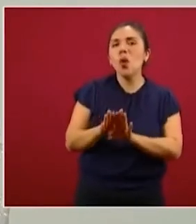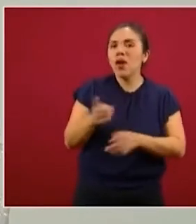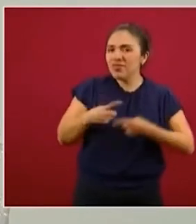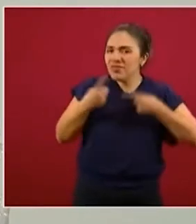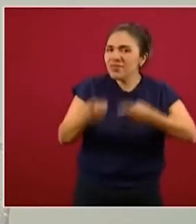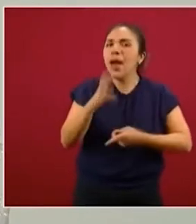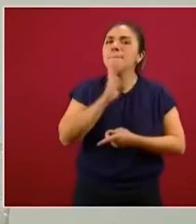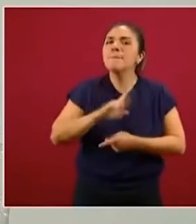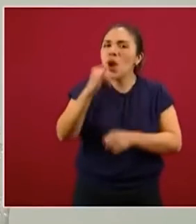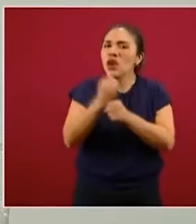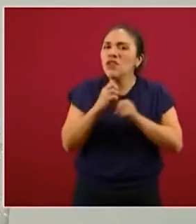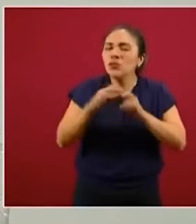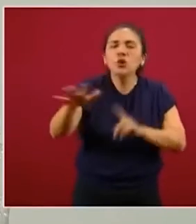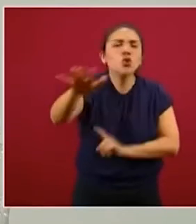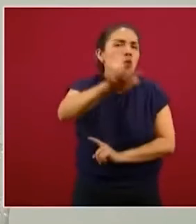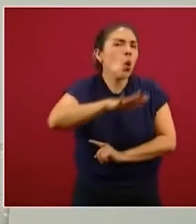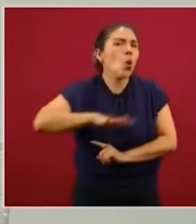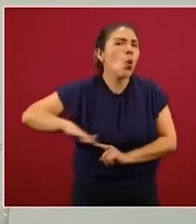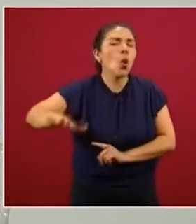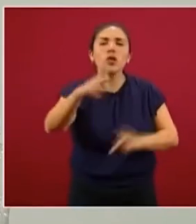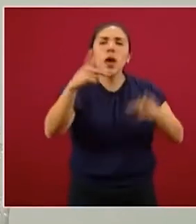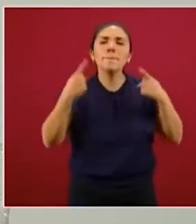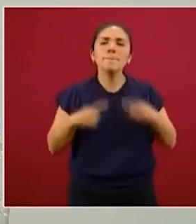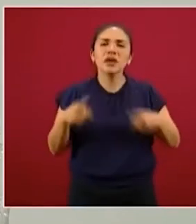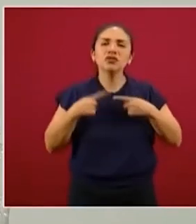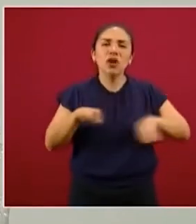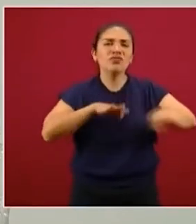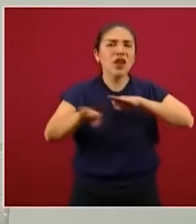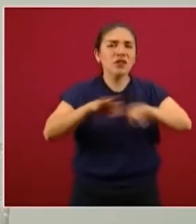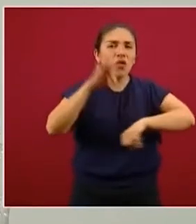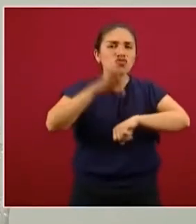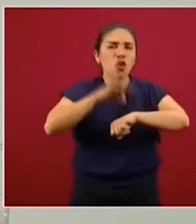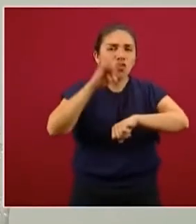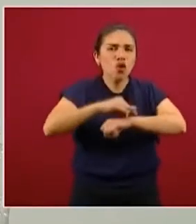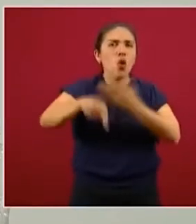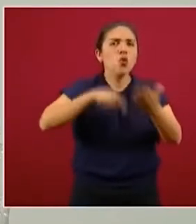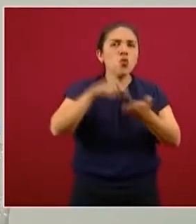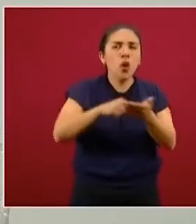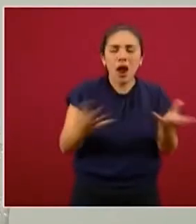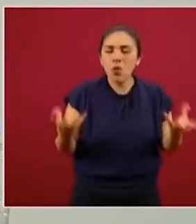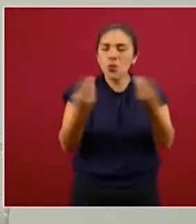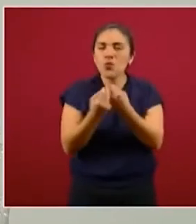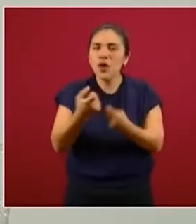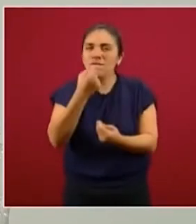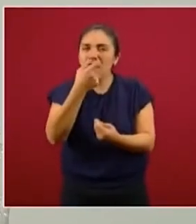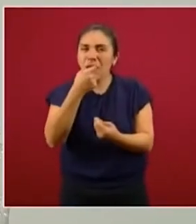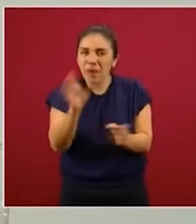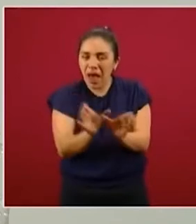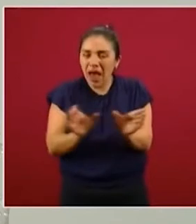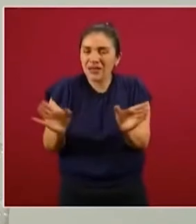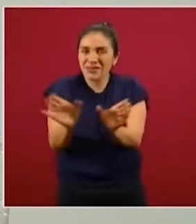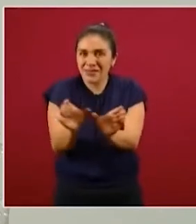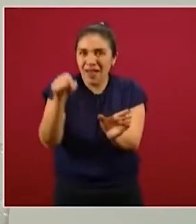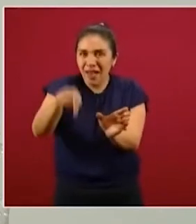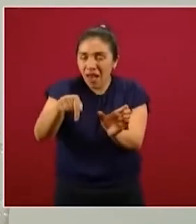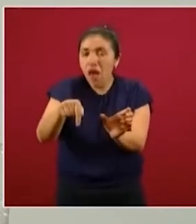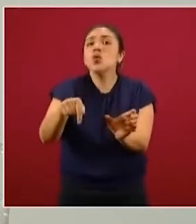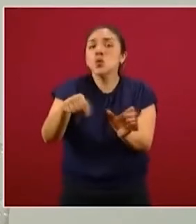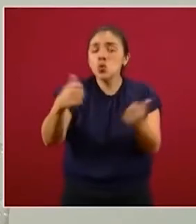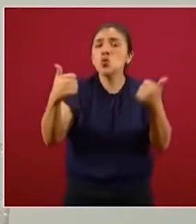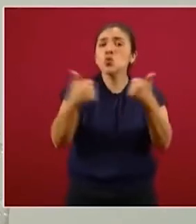información a todos los consultores adyacentes a farmacias y a través de